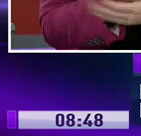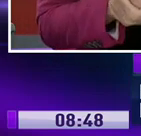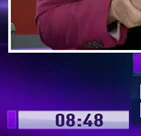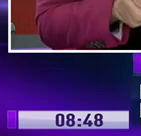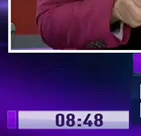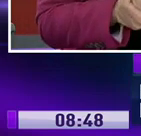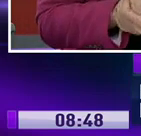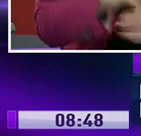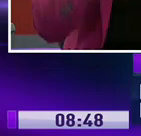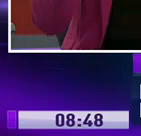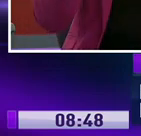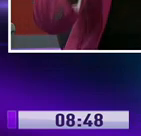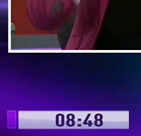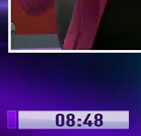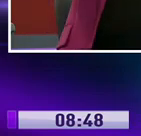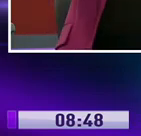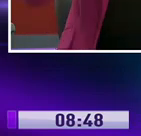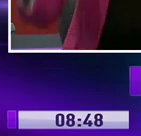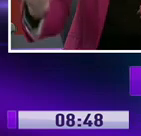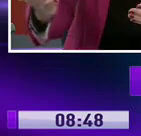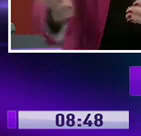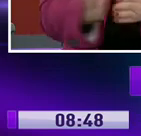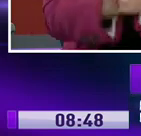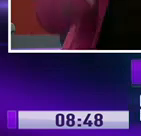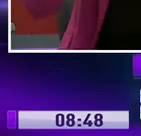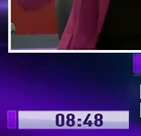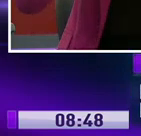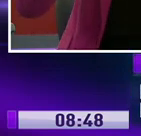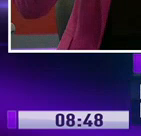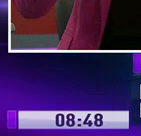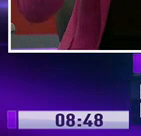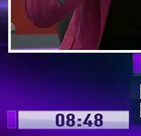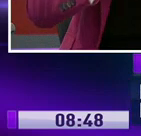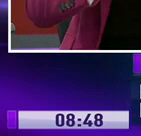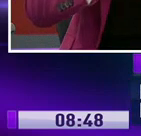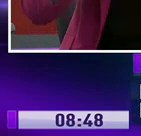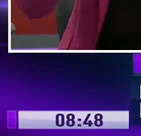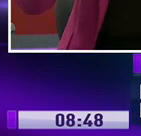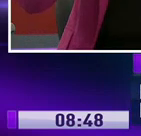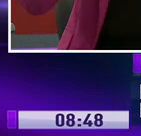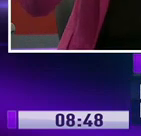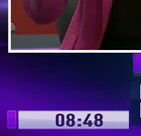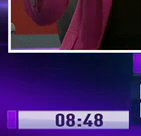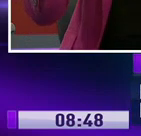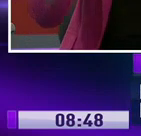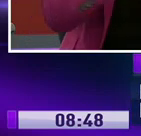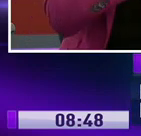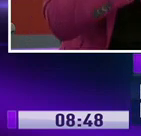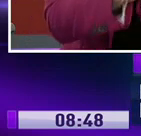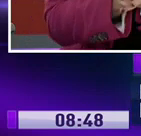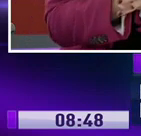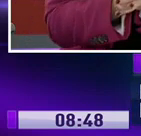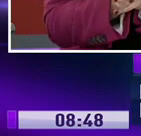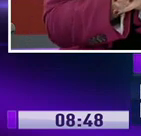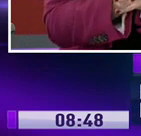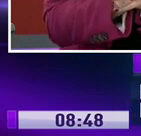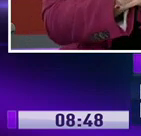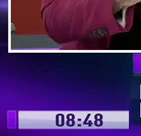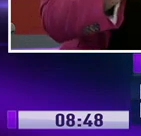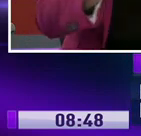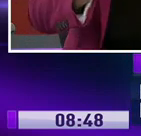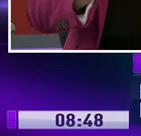Lo hemos visto en otros países que ha funcionado, que entre más pruebas se hagan, mayor puede ser para parar justamente este contagio.